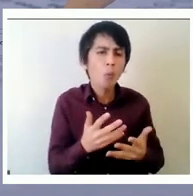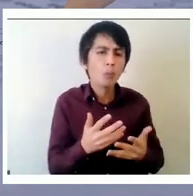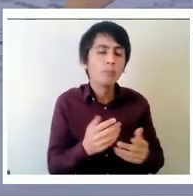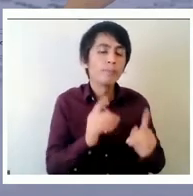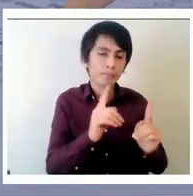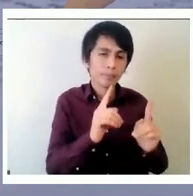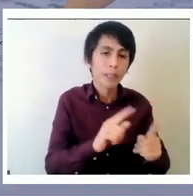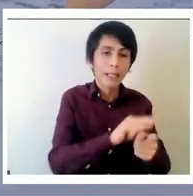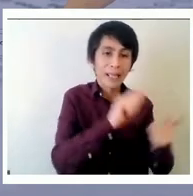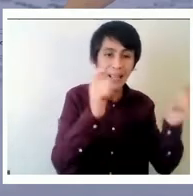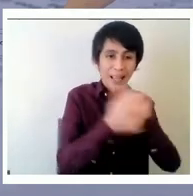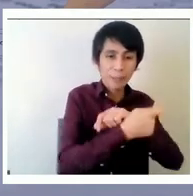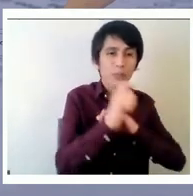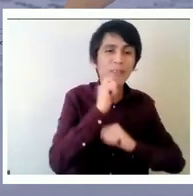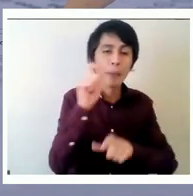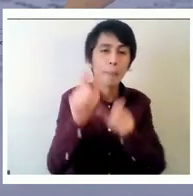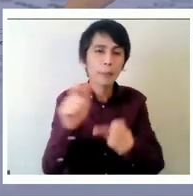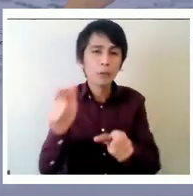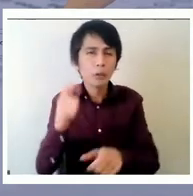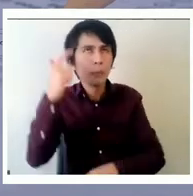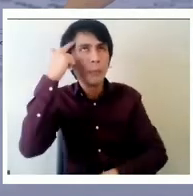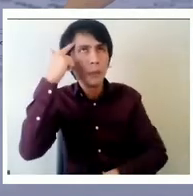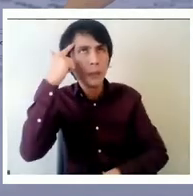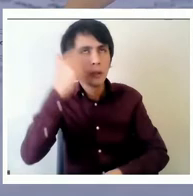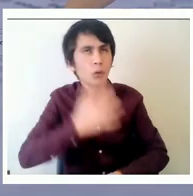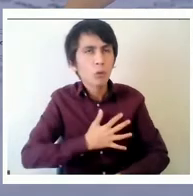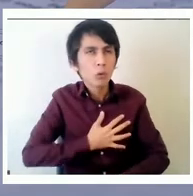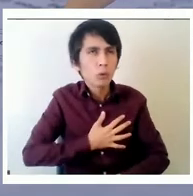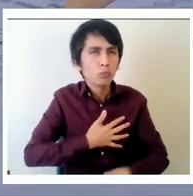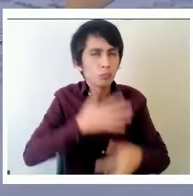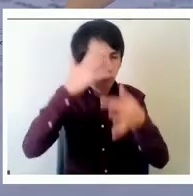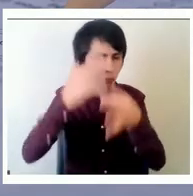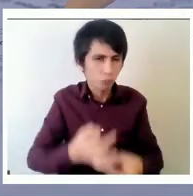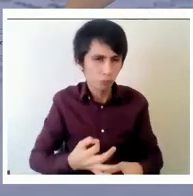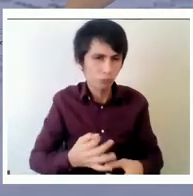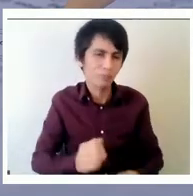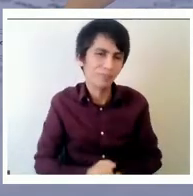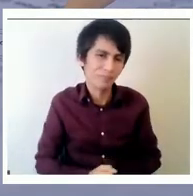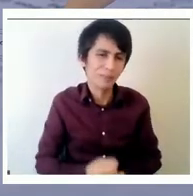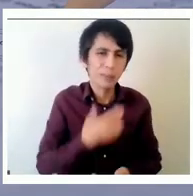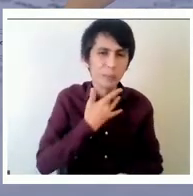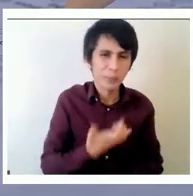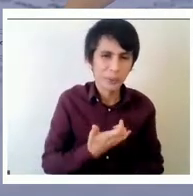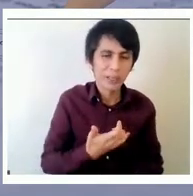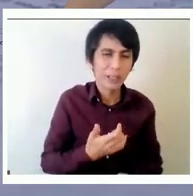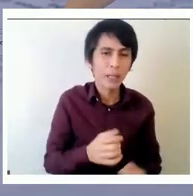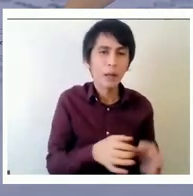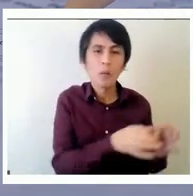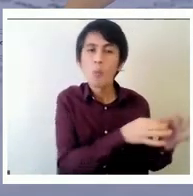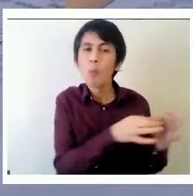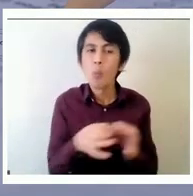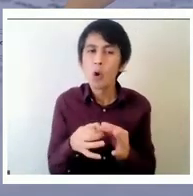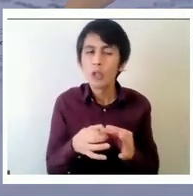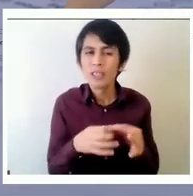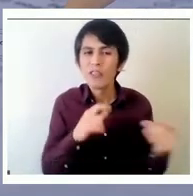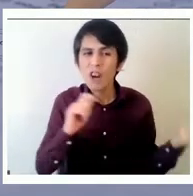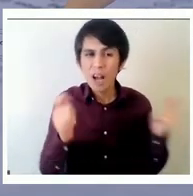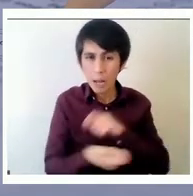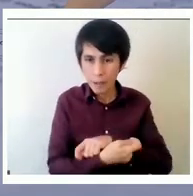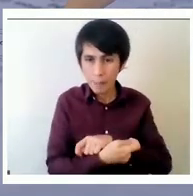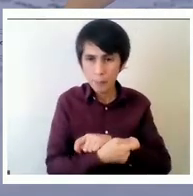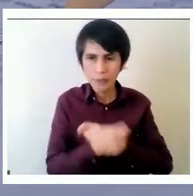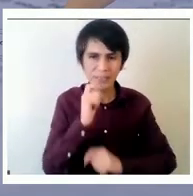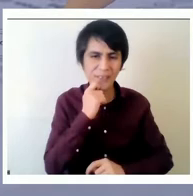porque cuando hablamos de la integridad educacional la razón del cambio es acerca de mejorar la